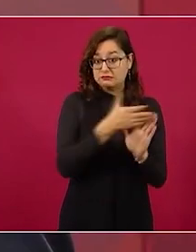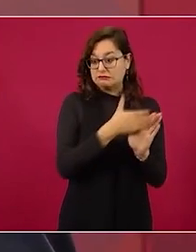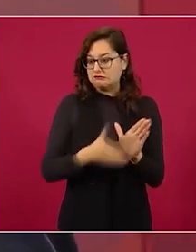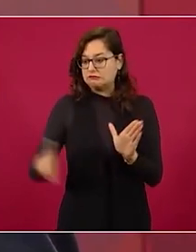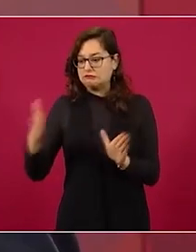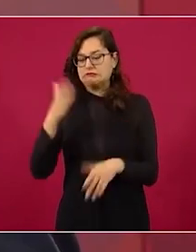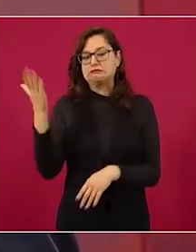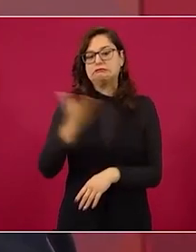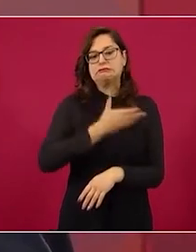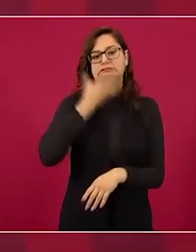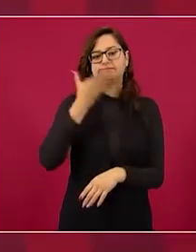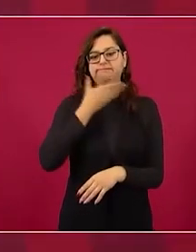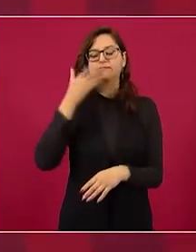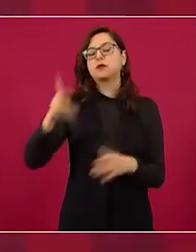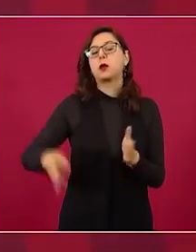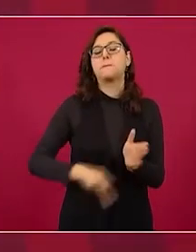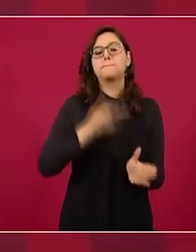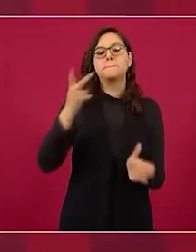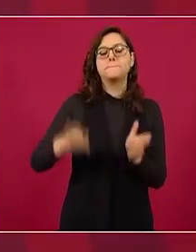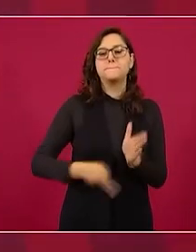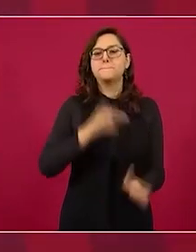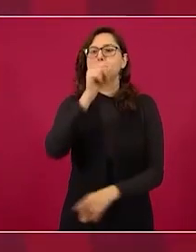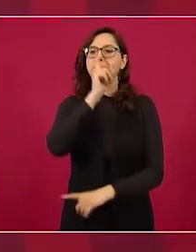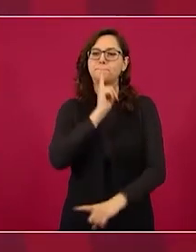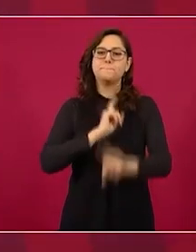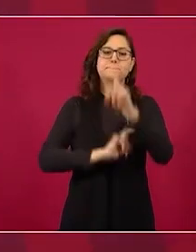en el manejo de medios de guerra sucia